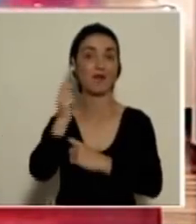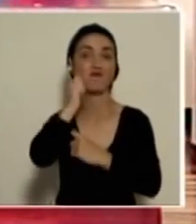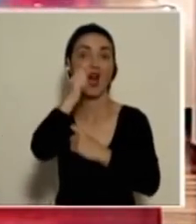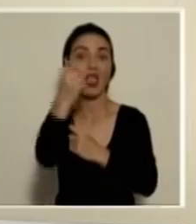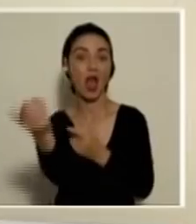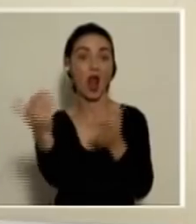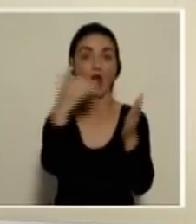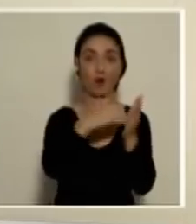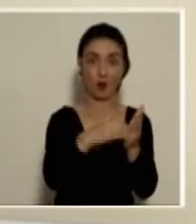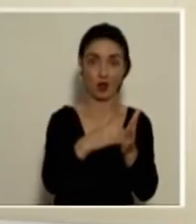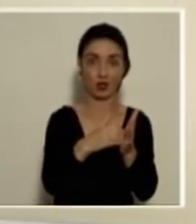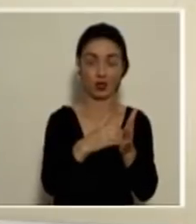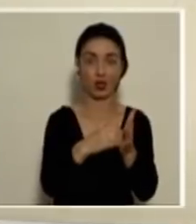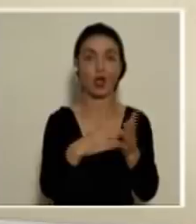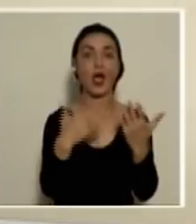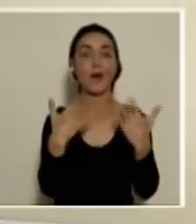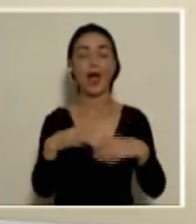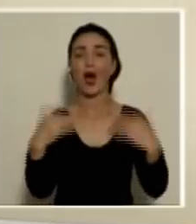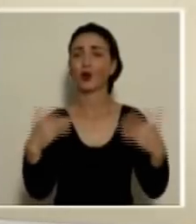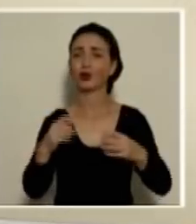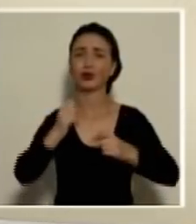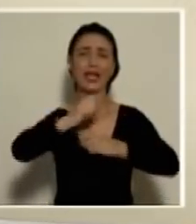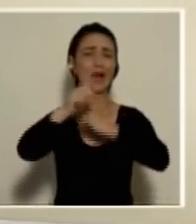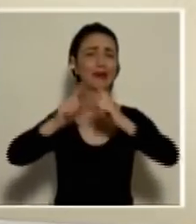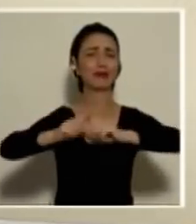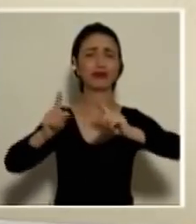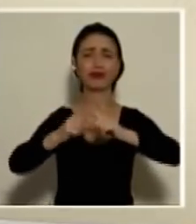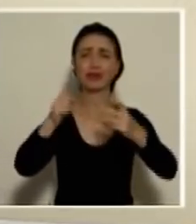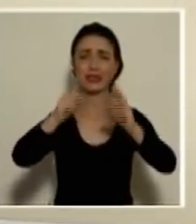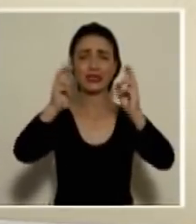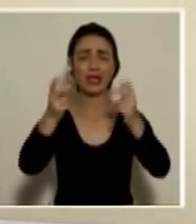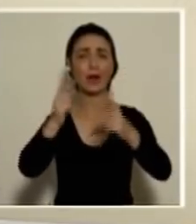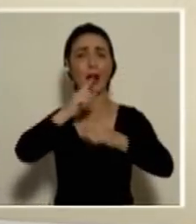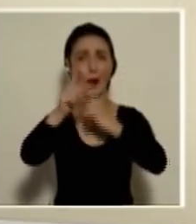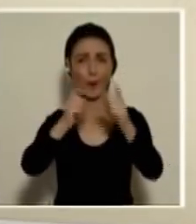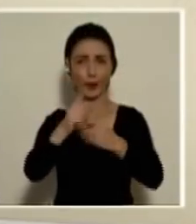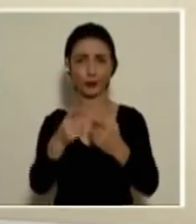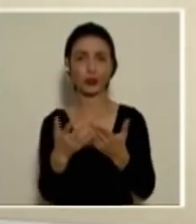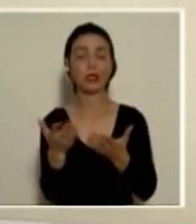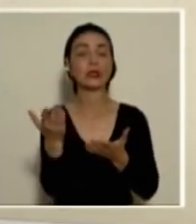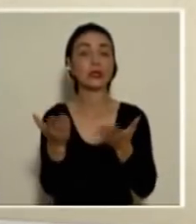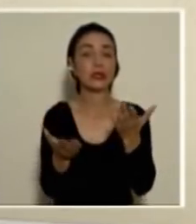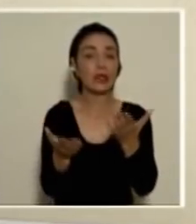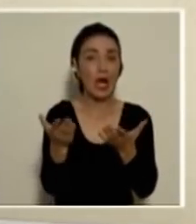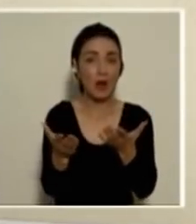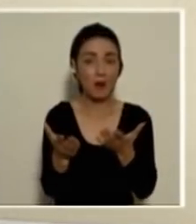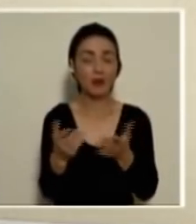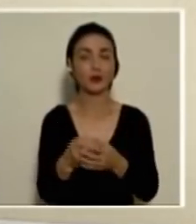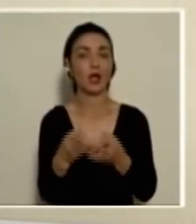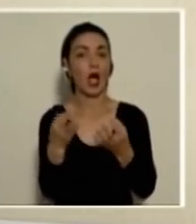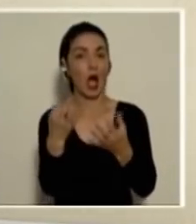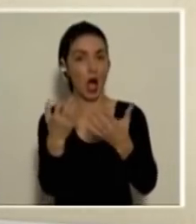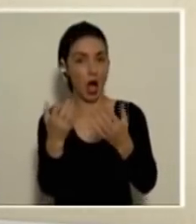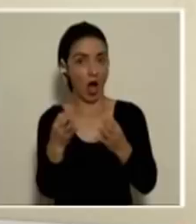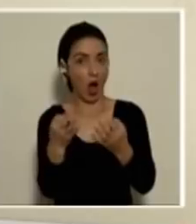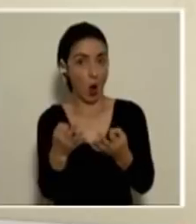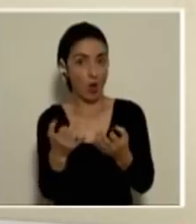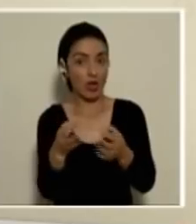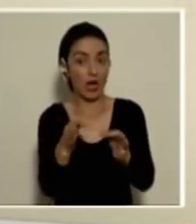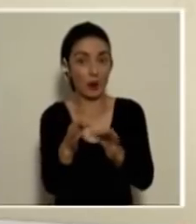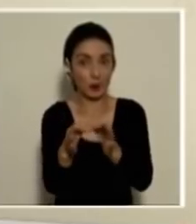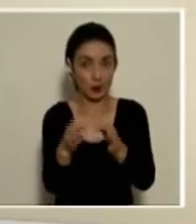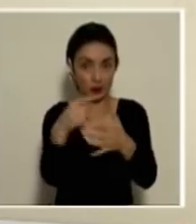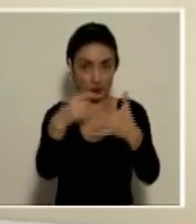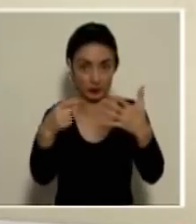mañana, señor ministro. Vean, hemos recibido múltiples consultas respecto a esta temática y aunque hay algunas posibilidades y ahorita se las voy a enumerar, lo